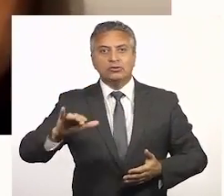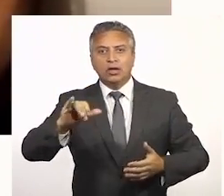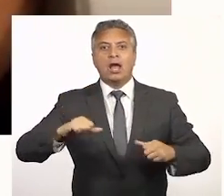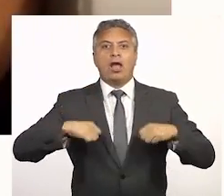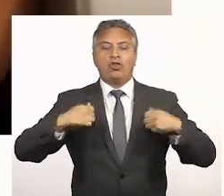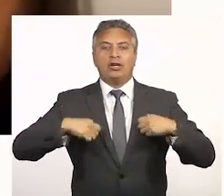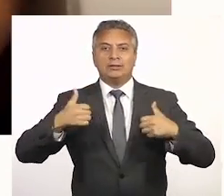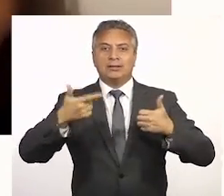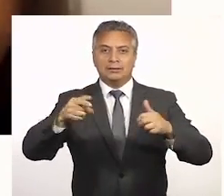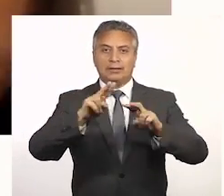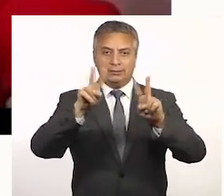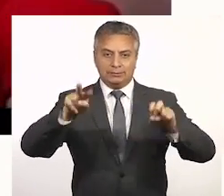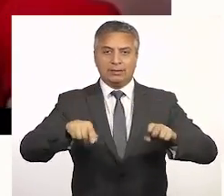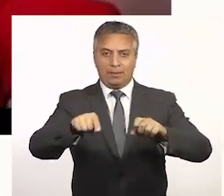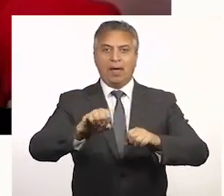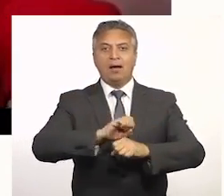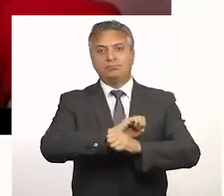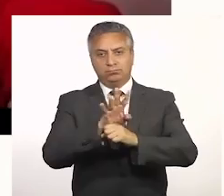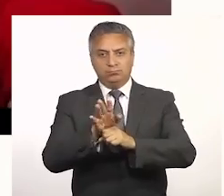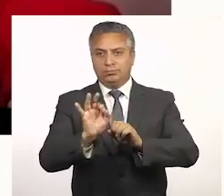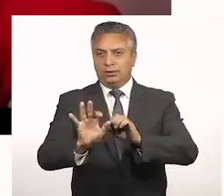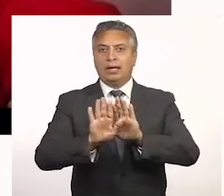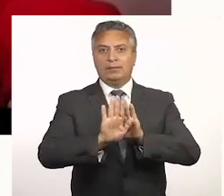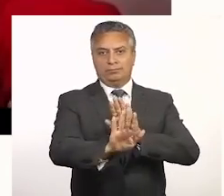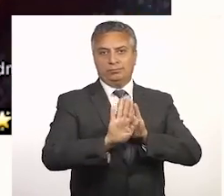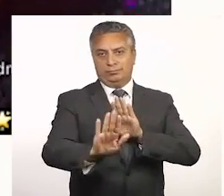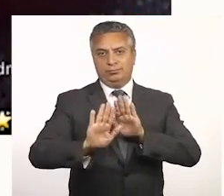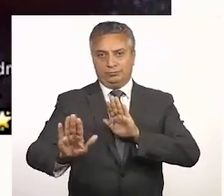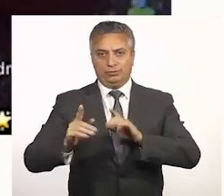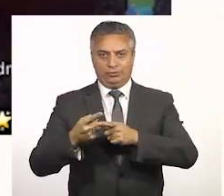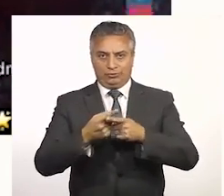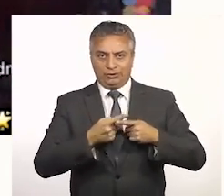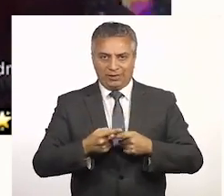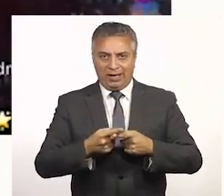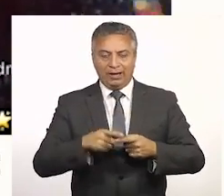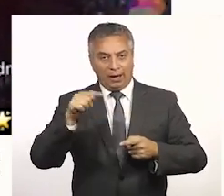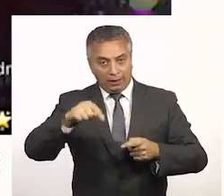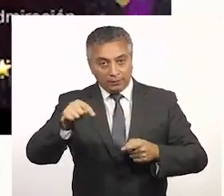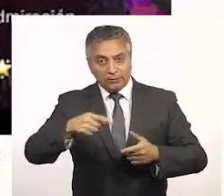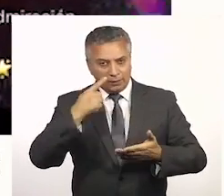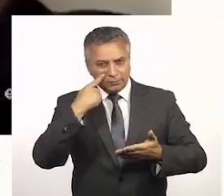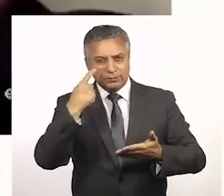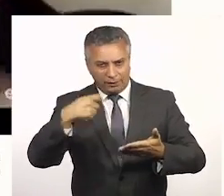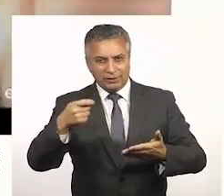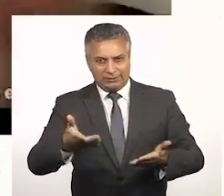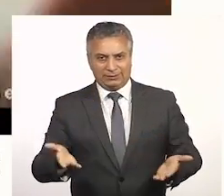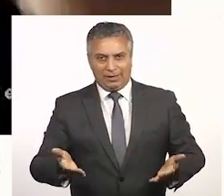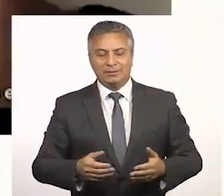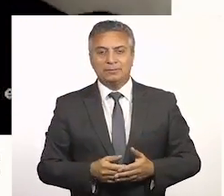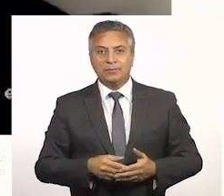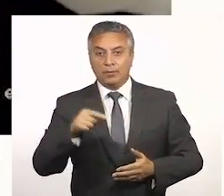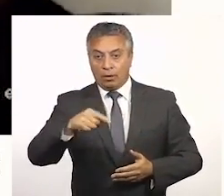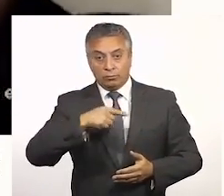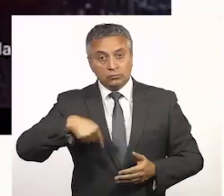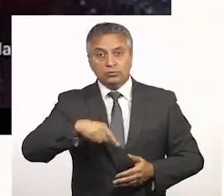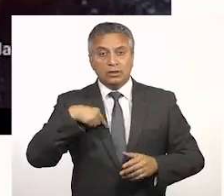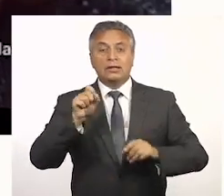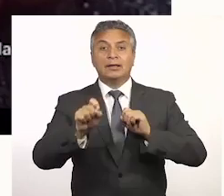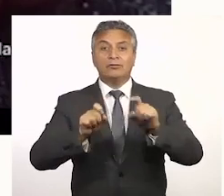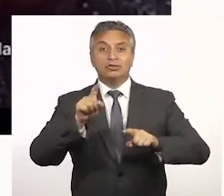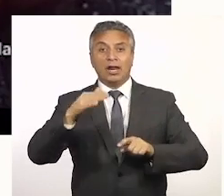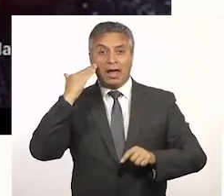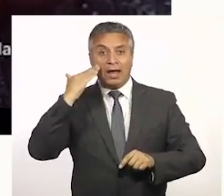la situación de niños, niñas y adolescentes en el marco de la pandemia y el distanciamiento social. Revisa aquí los momentos más importantes.